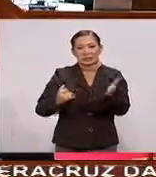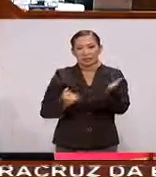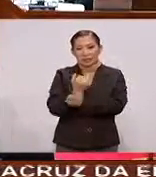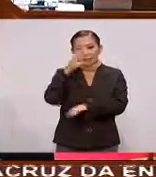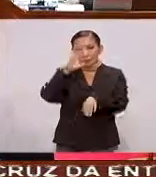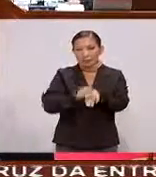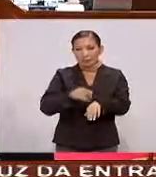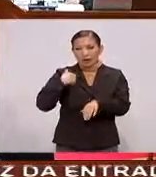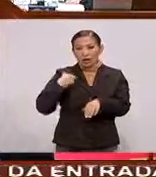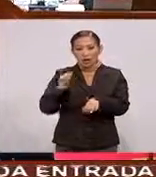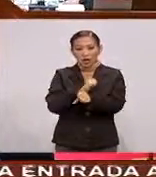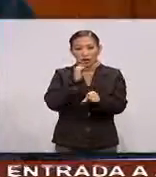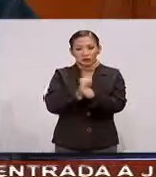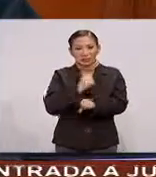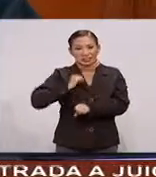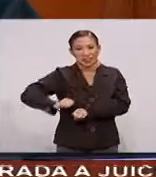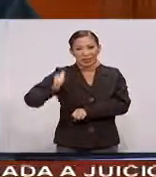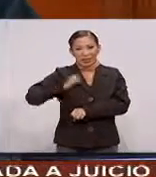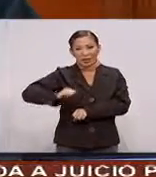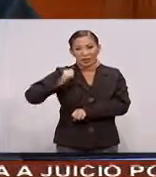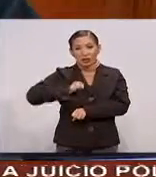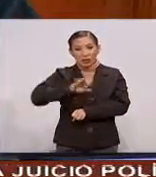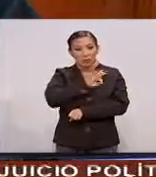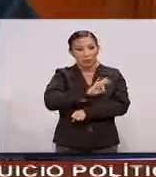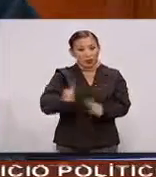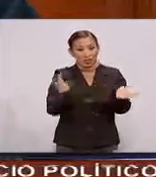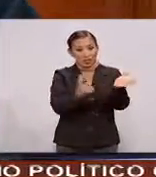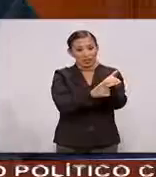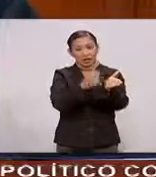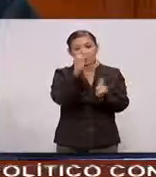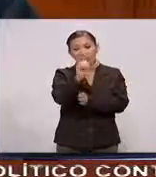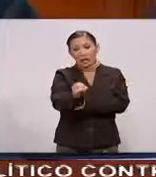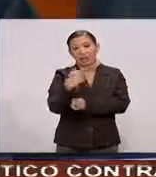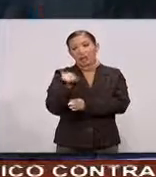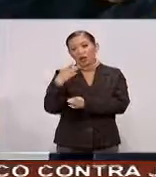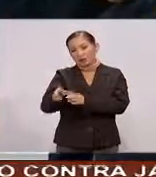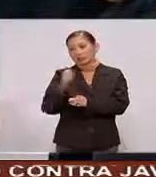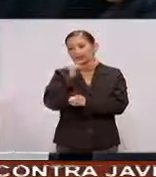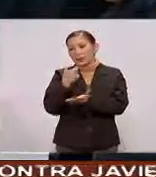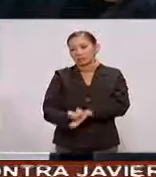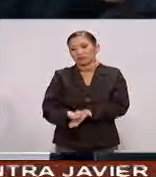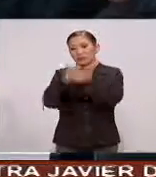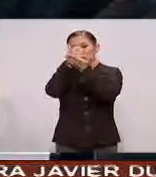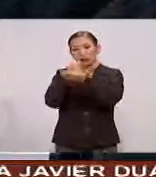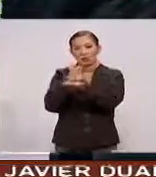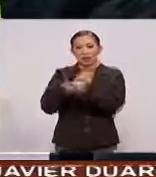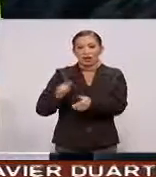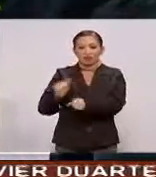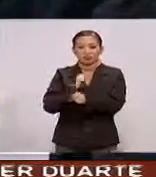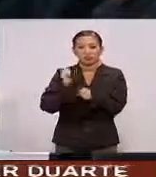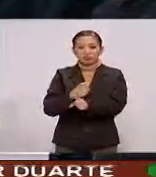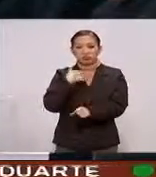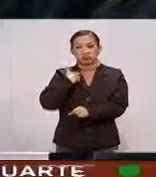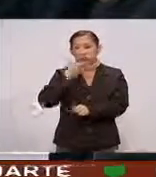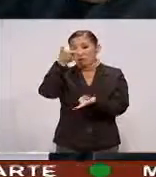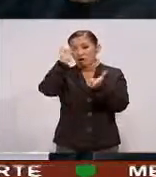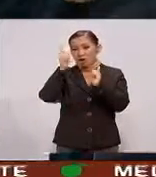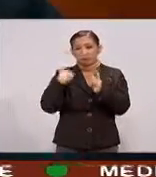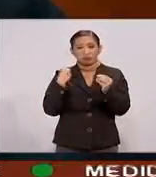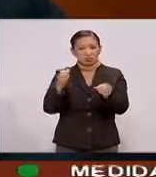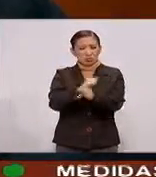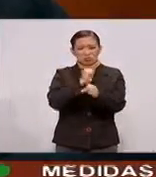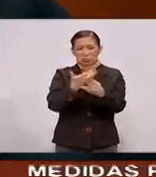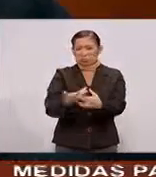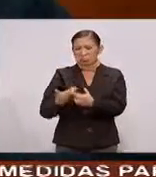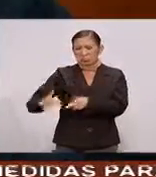de permitir que los autos antiguos Tuvieran acceso al holograma cero Haya permitido a su vez La circulación indiscriminada de vehículos en